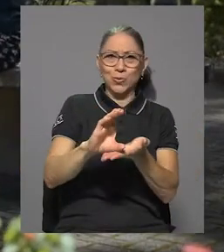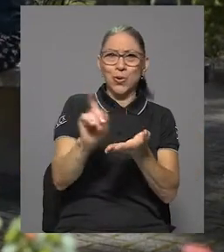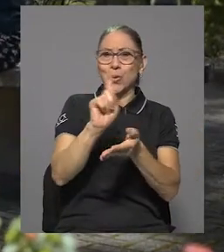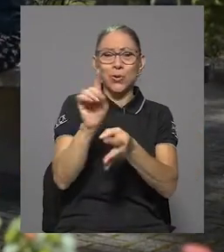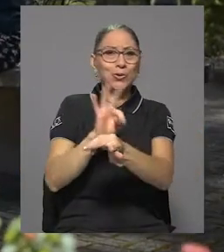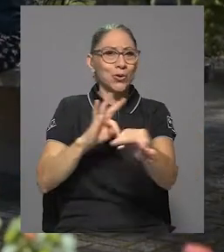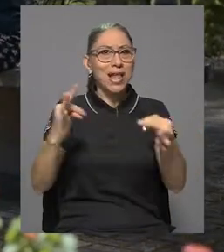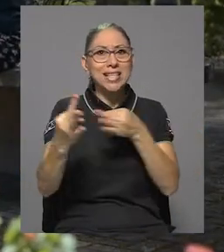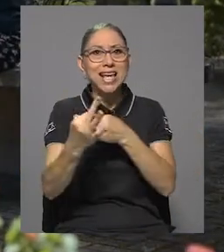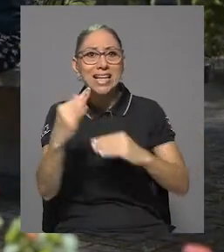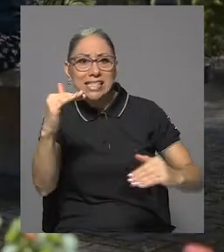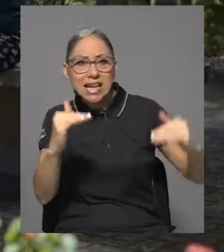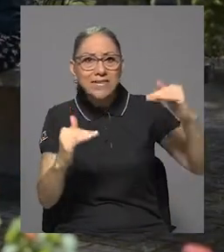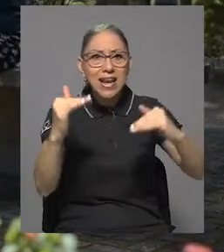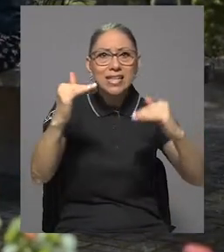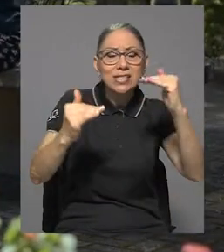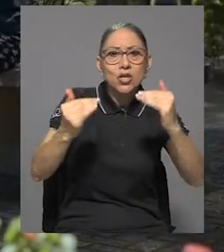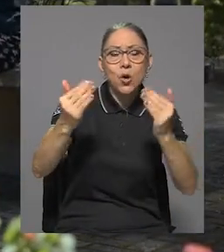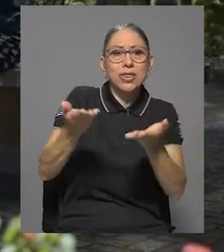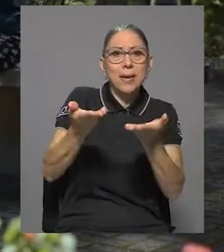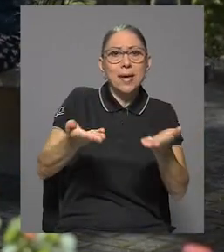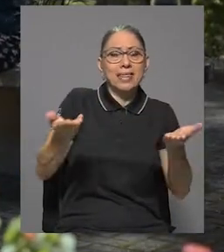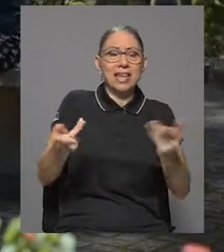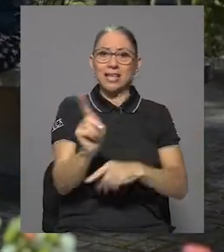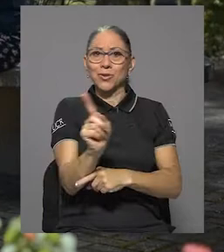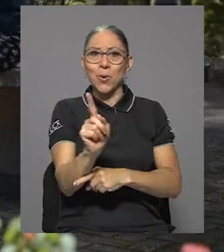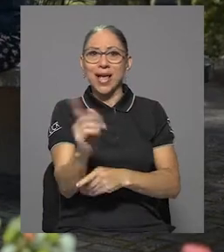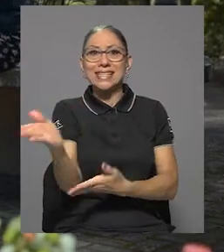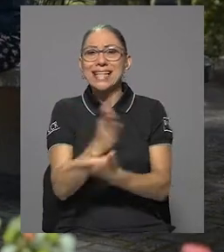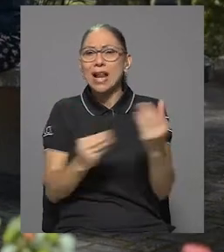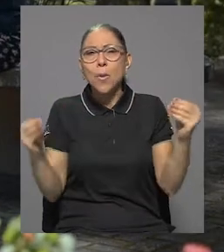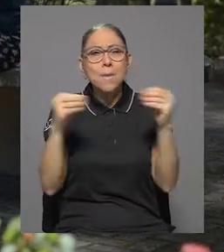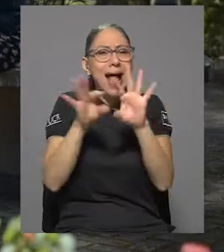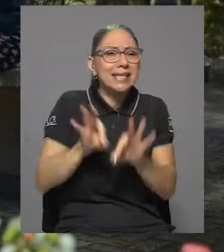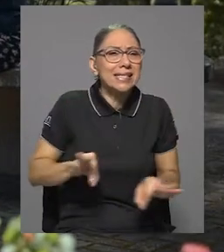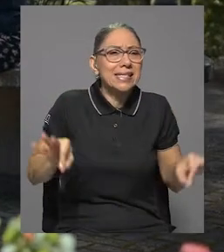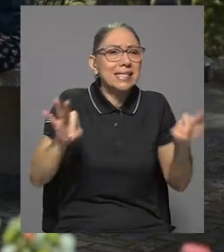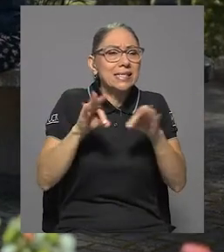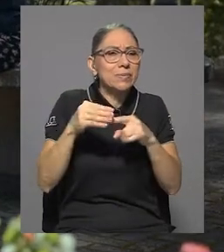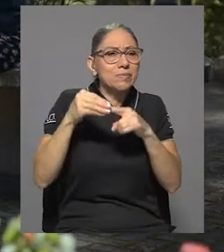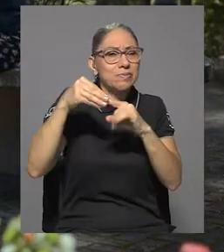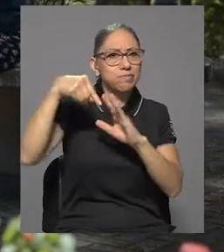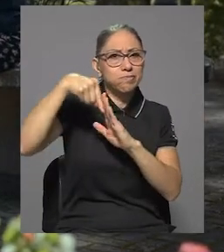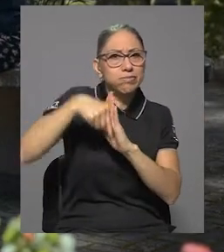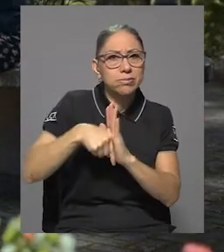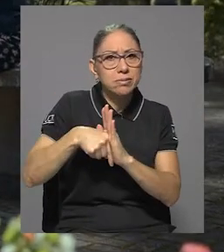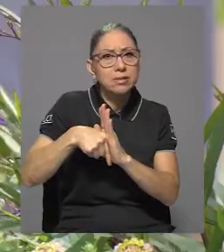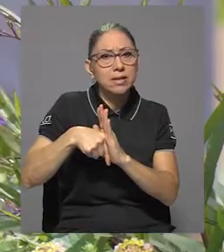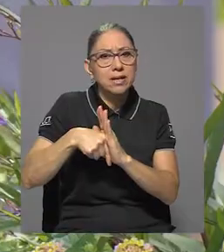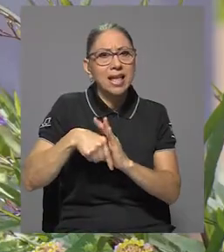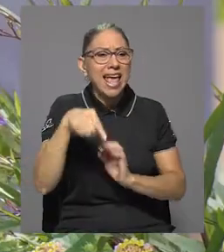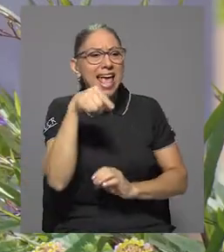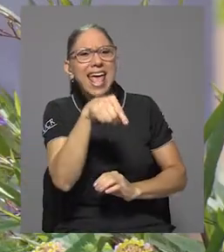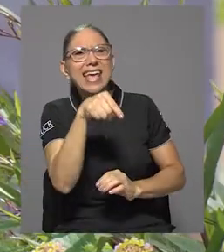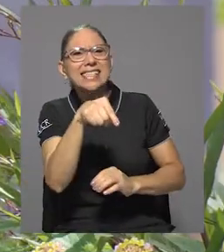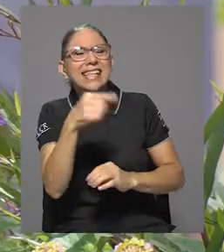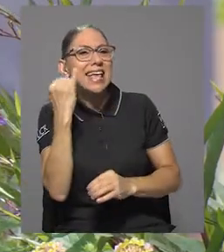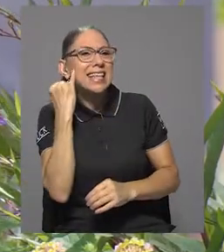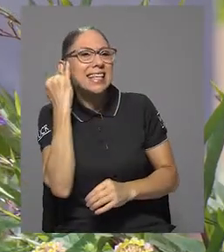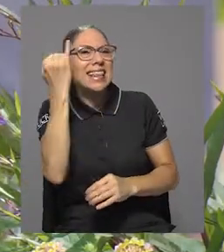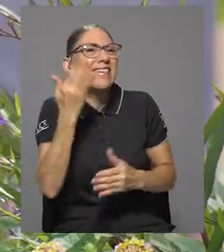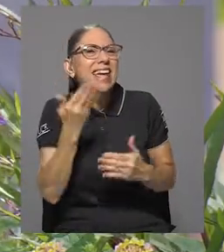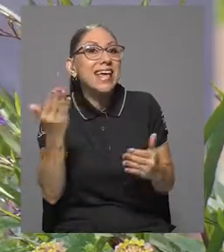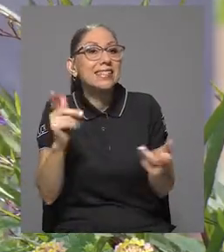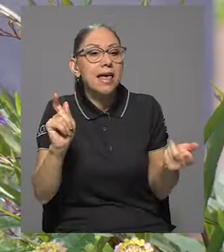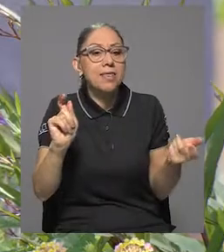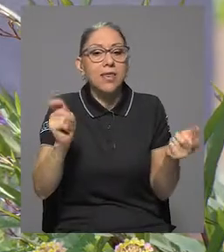ni talleres de nivelación de materias ni nada de eso, es algo que trasciende más este aspecto. ¿Qué es